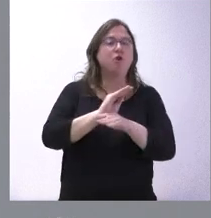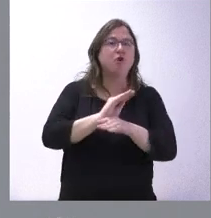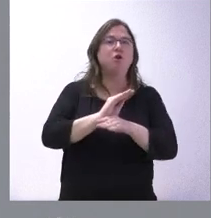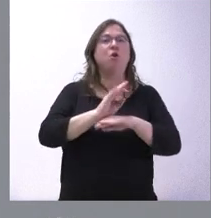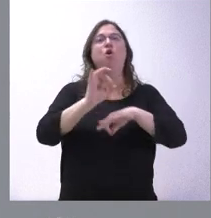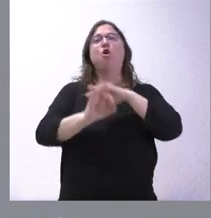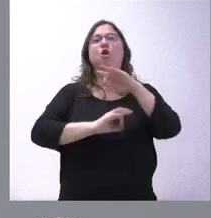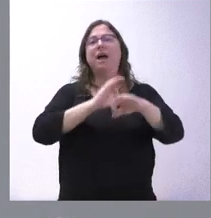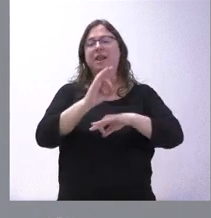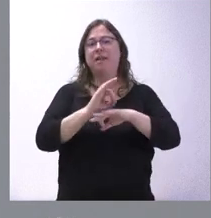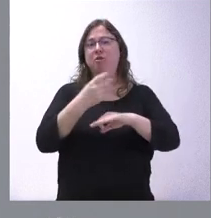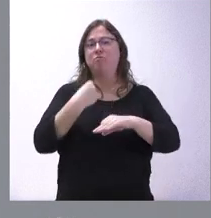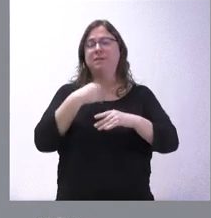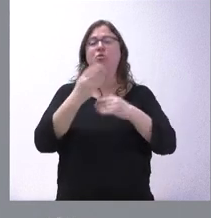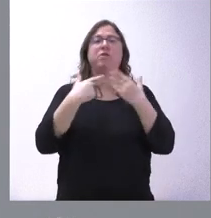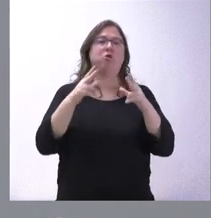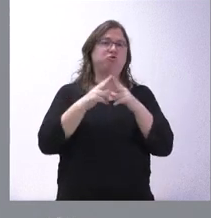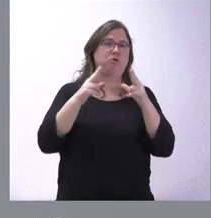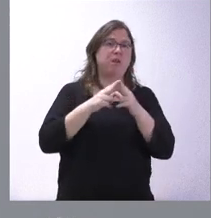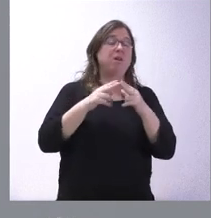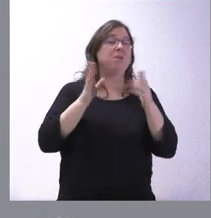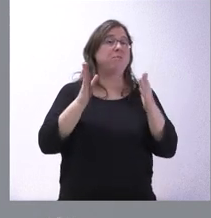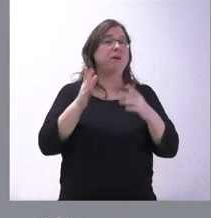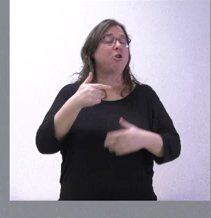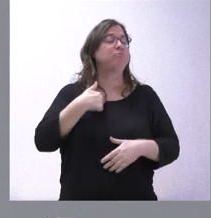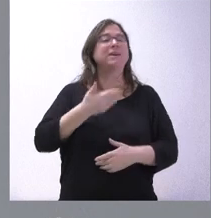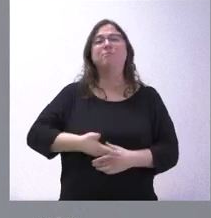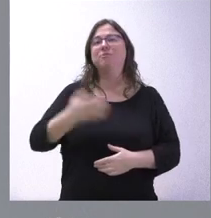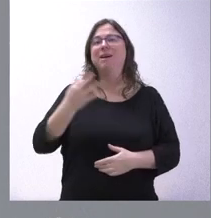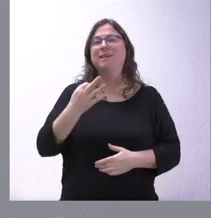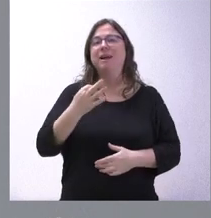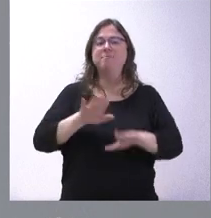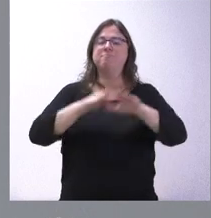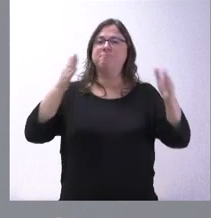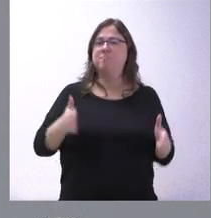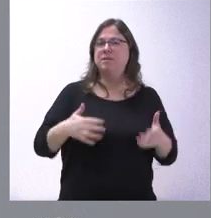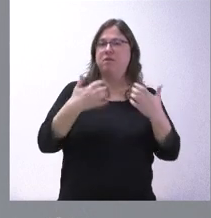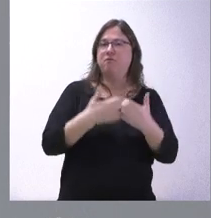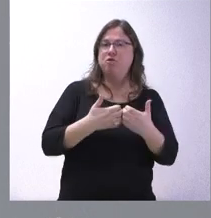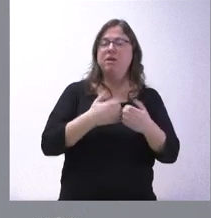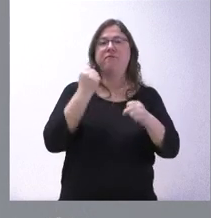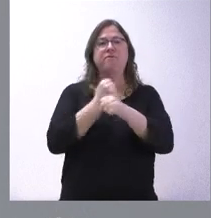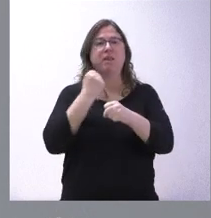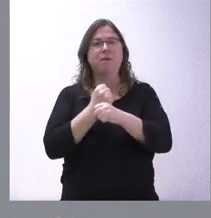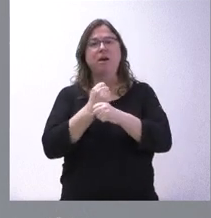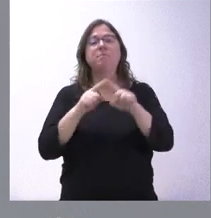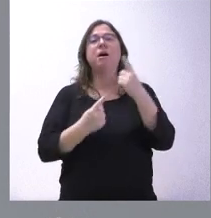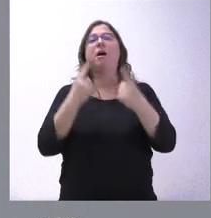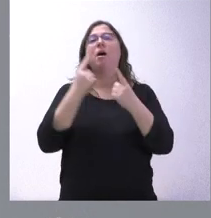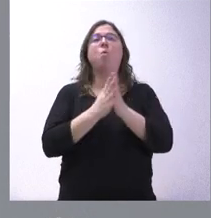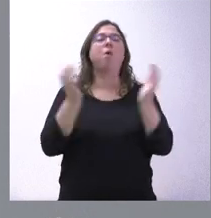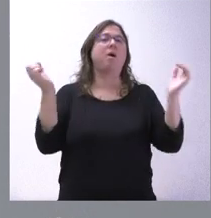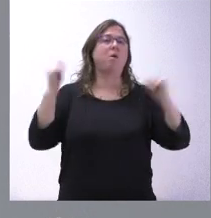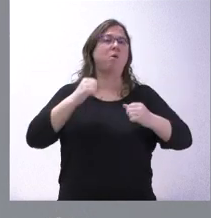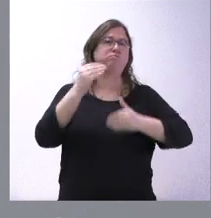que están en el diálogo social. Pero lo importante es que funcionen estas mesas. Las mesas están trabajando. Hay varios acuerdos que avanzan